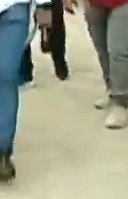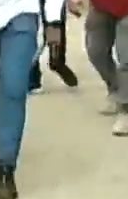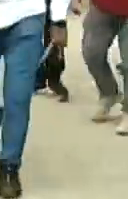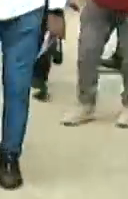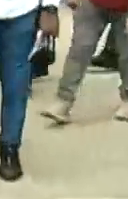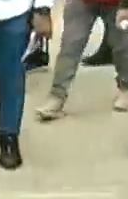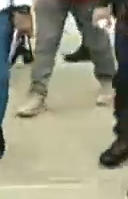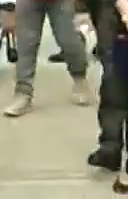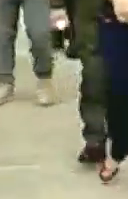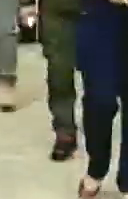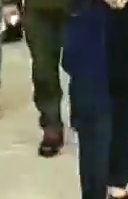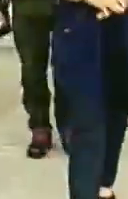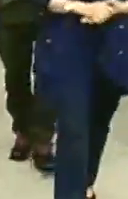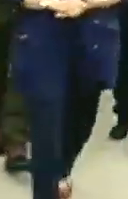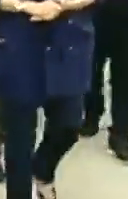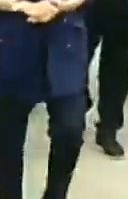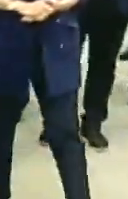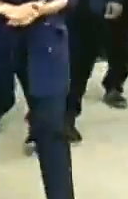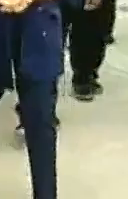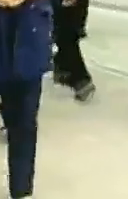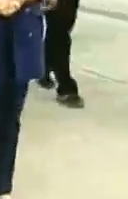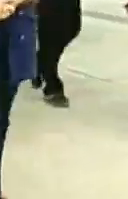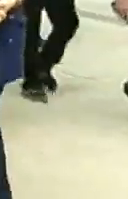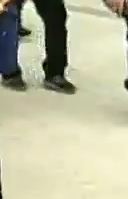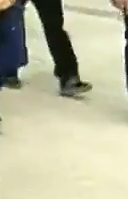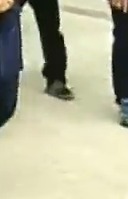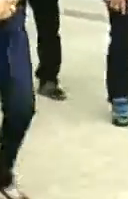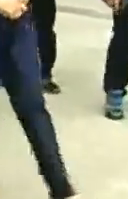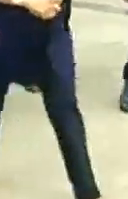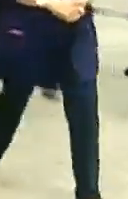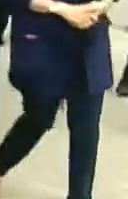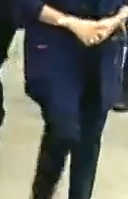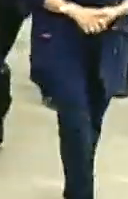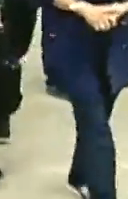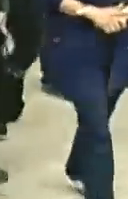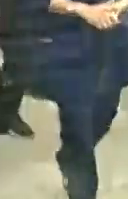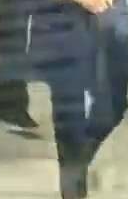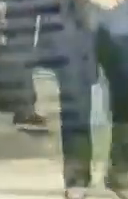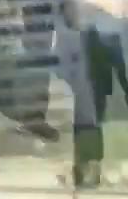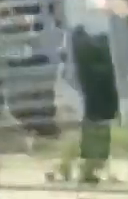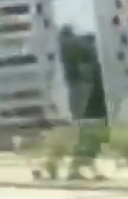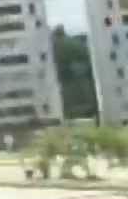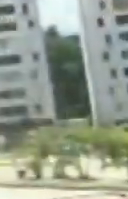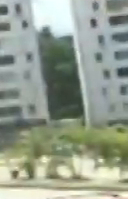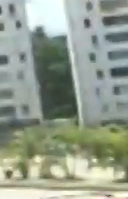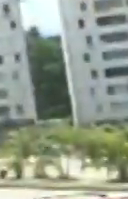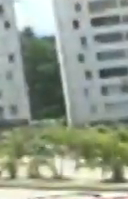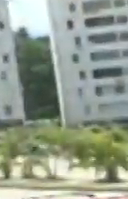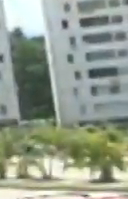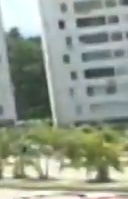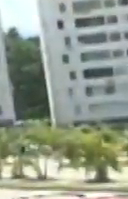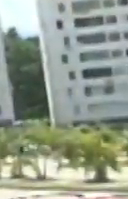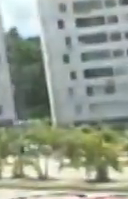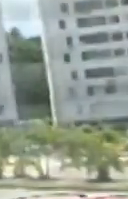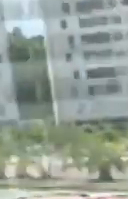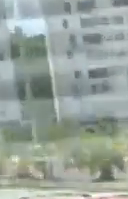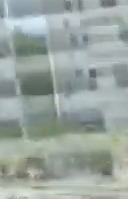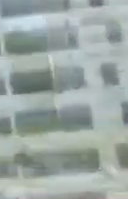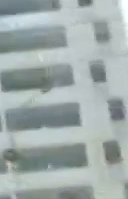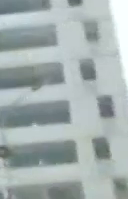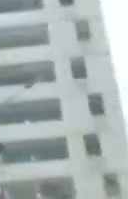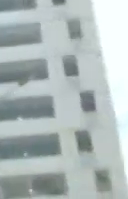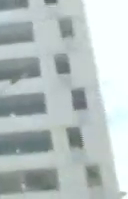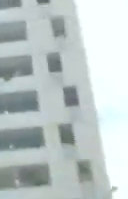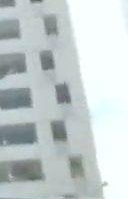en Ciudad Tiuna. También es importante mencionar que el gobierno nacional se ha propuesto la meta de construir 5 millones de viviendas mediante